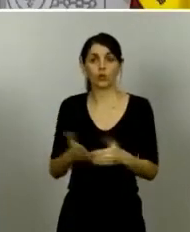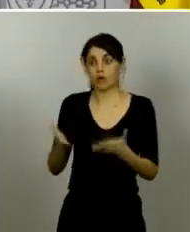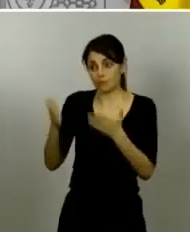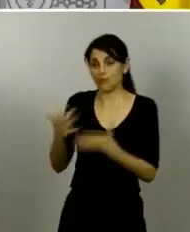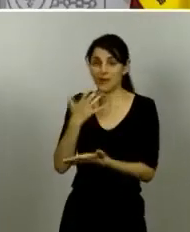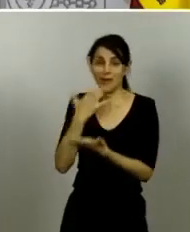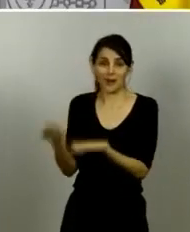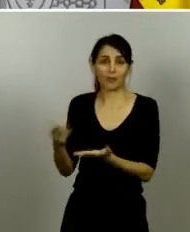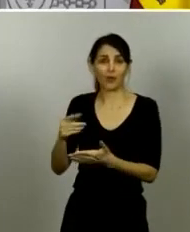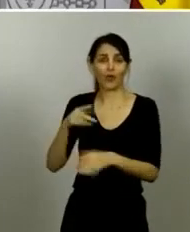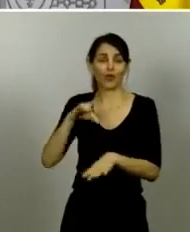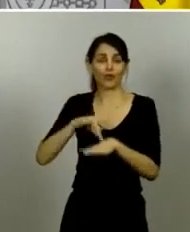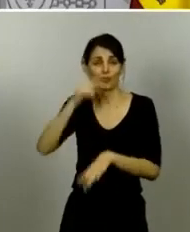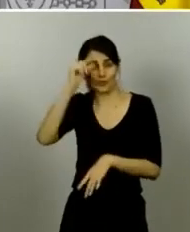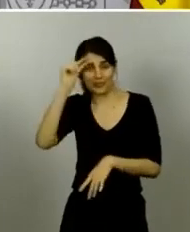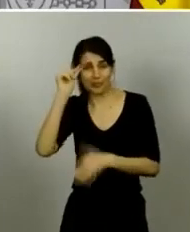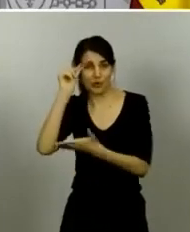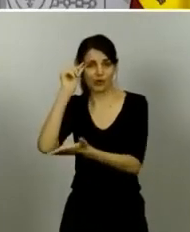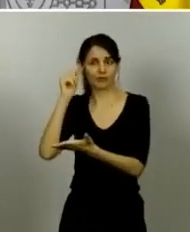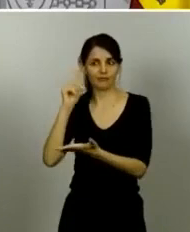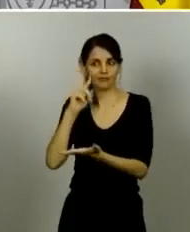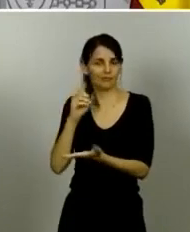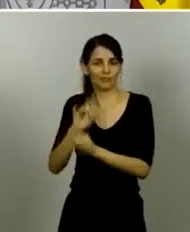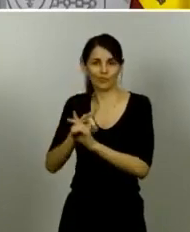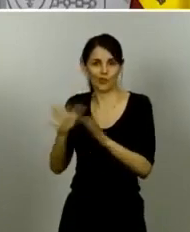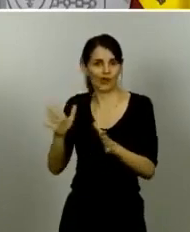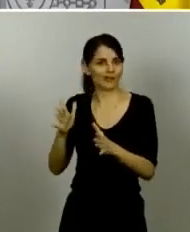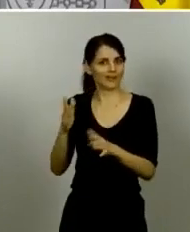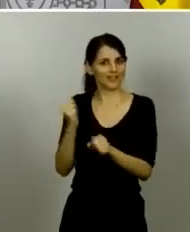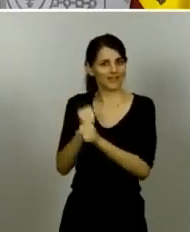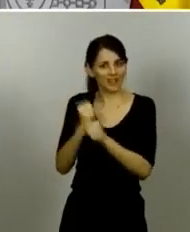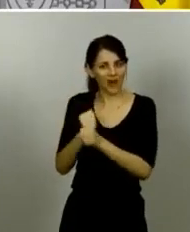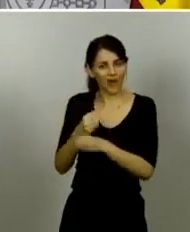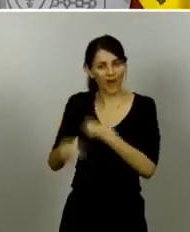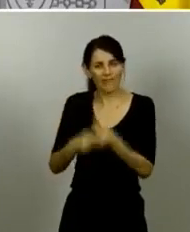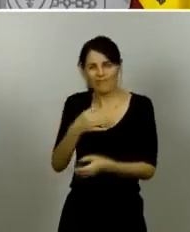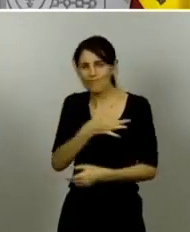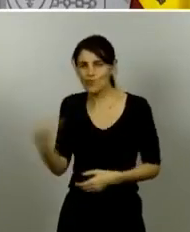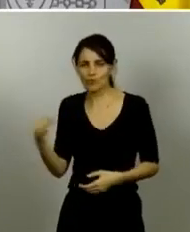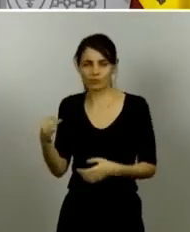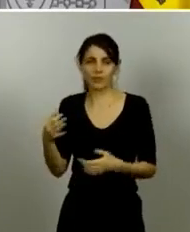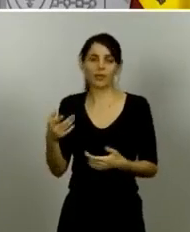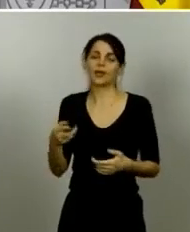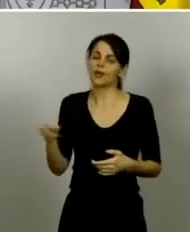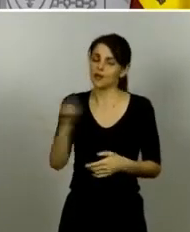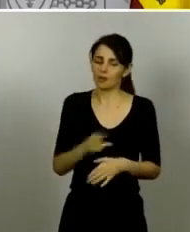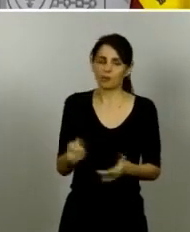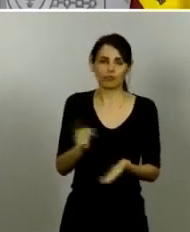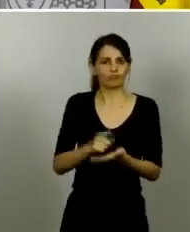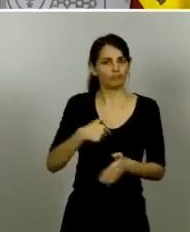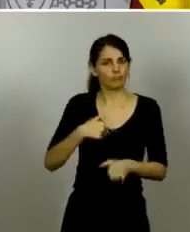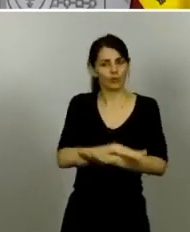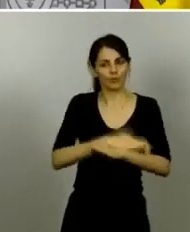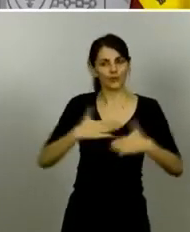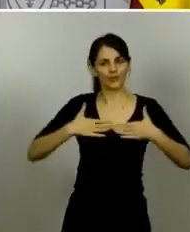el buen trabajo que están haciendo y permíteme una vez más sobre el orgullo que siento con mi sanidad de contar con él en frente del CAES